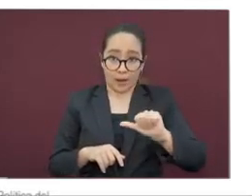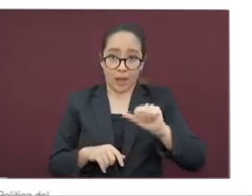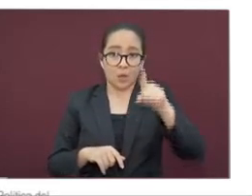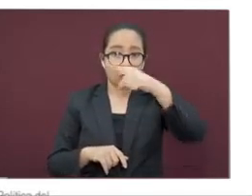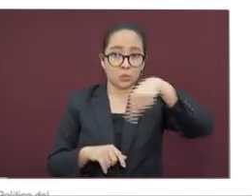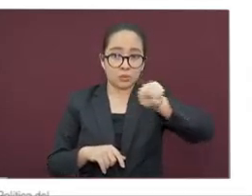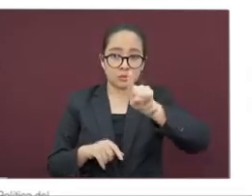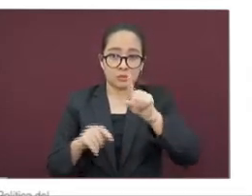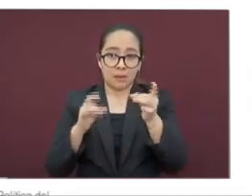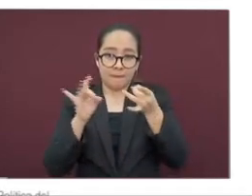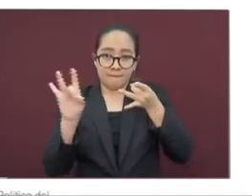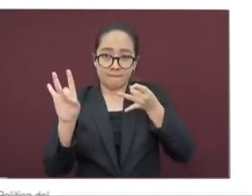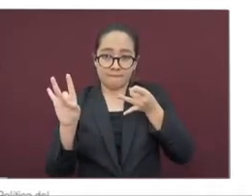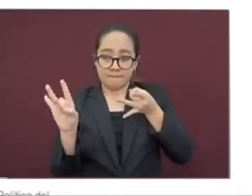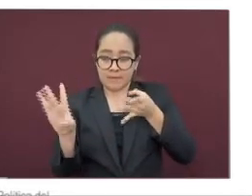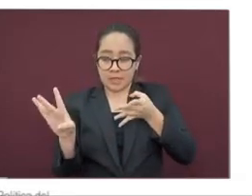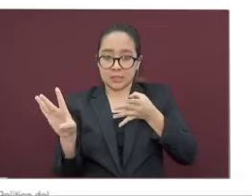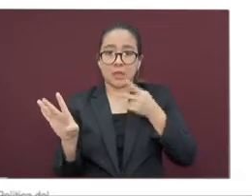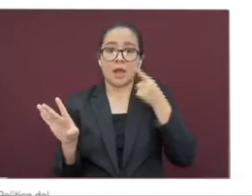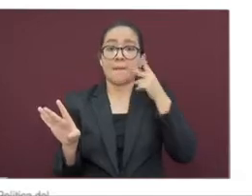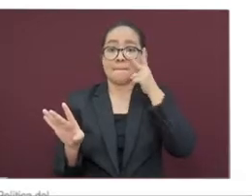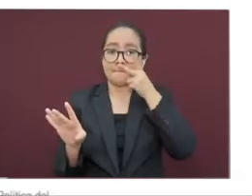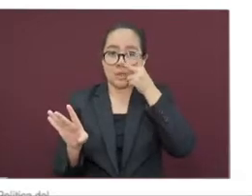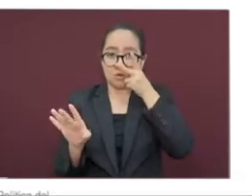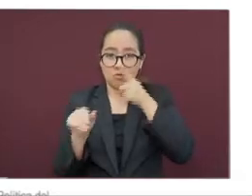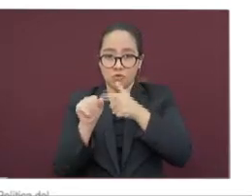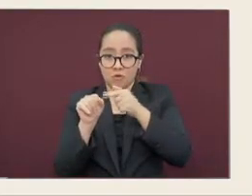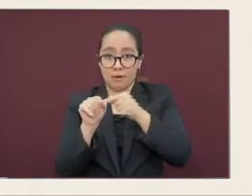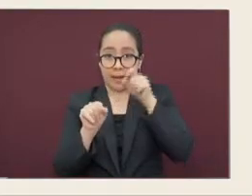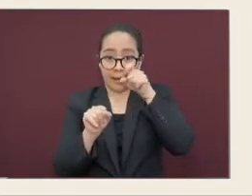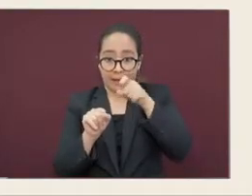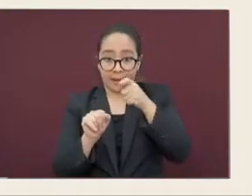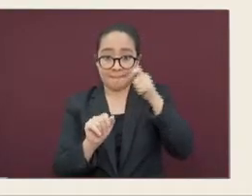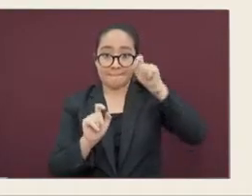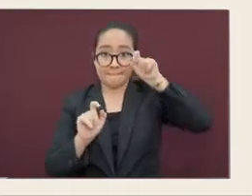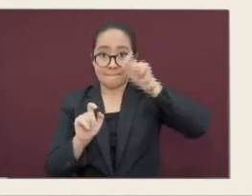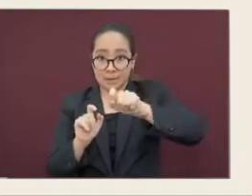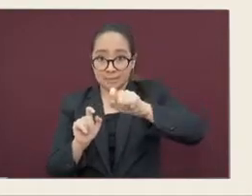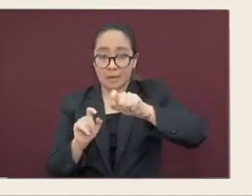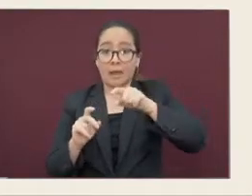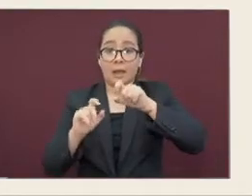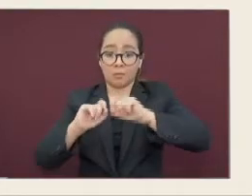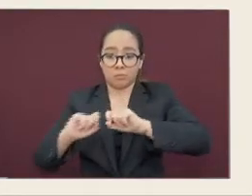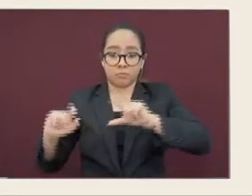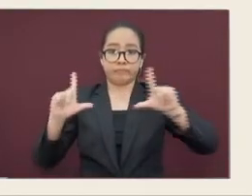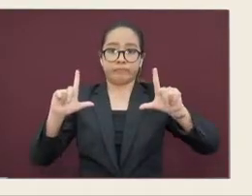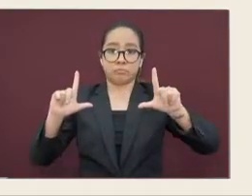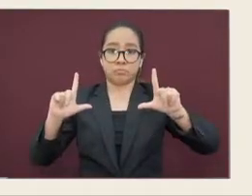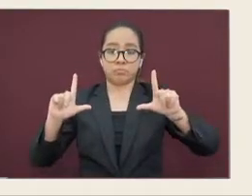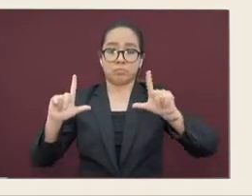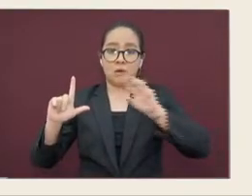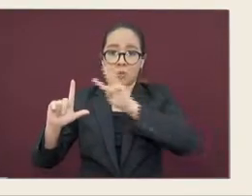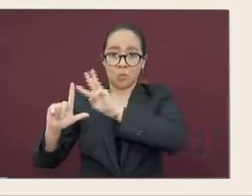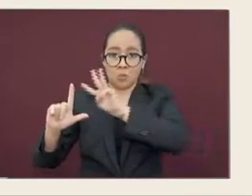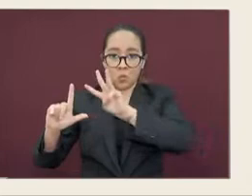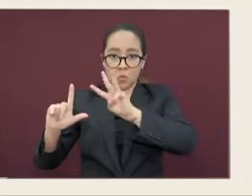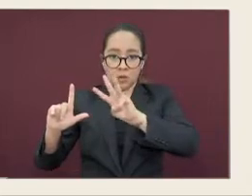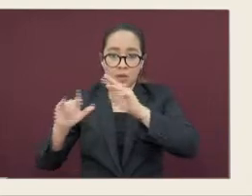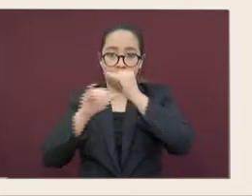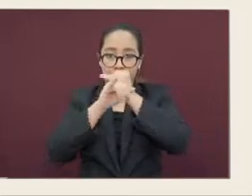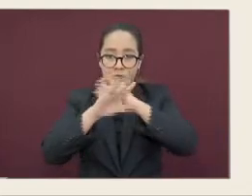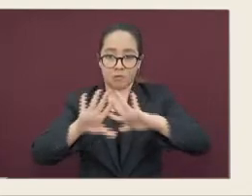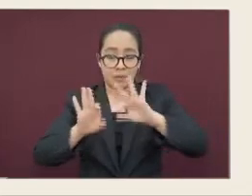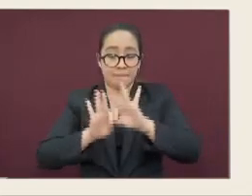flecha en color vino. Ahí le dan clic. Aparecerá esta página con información